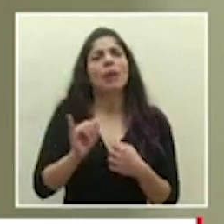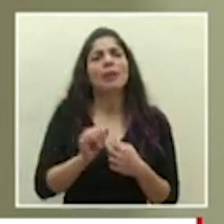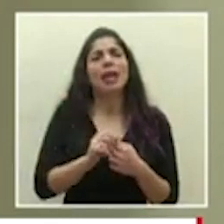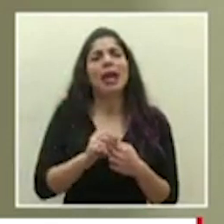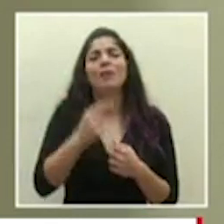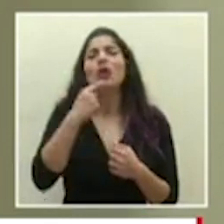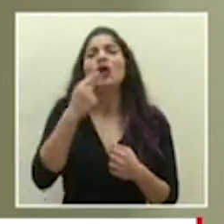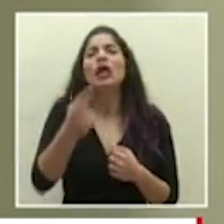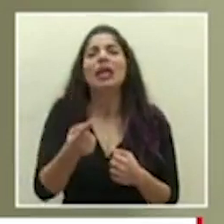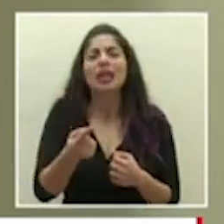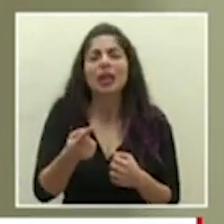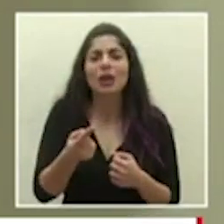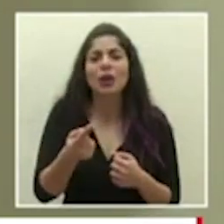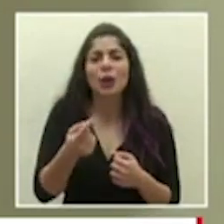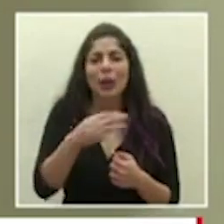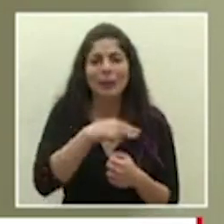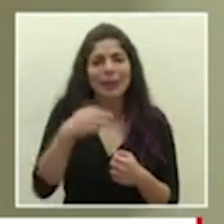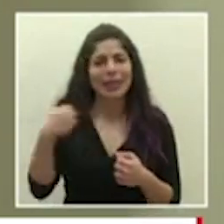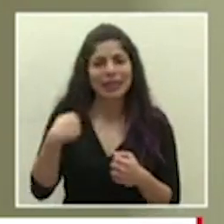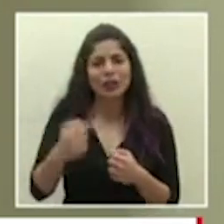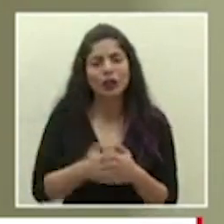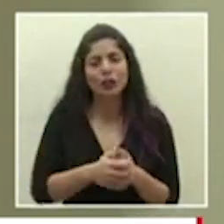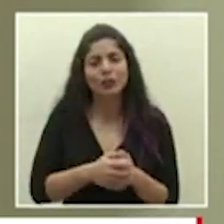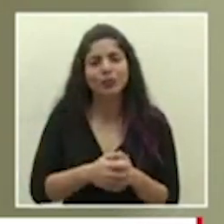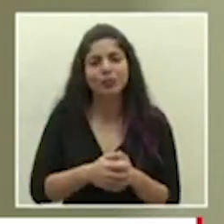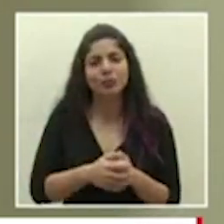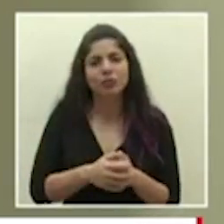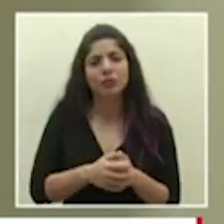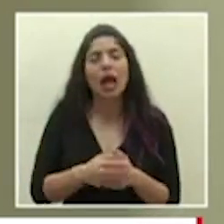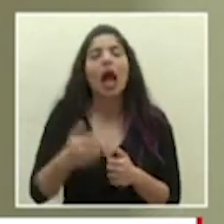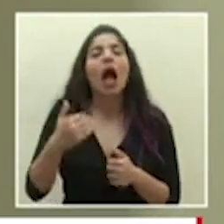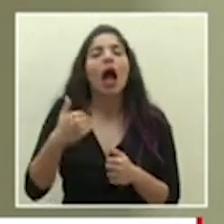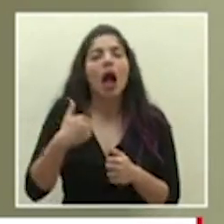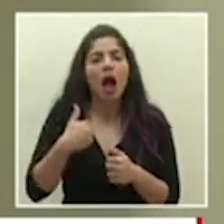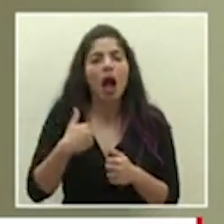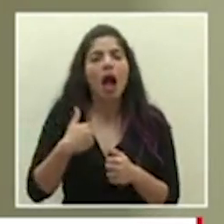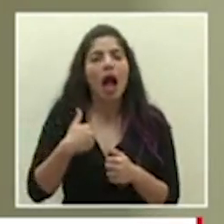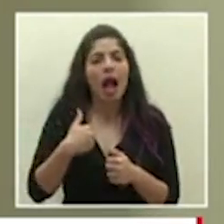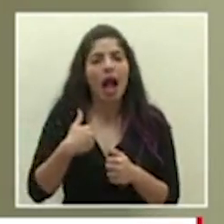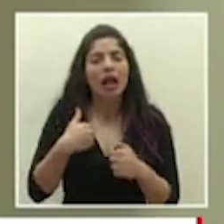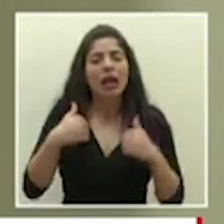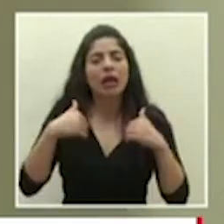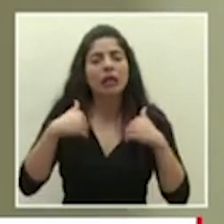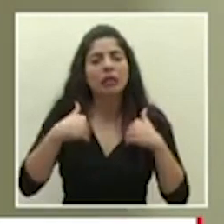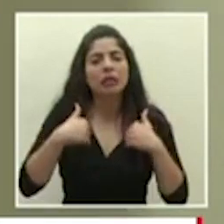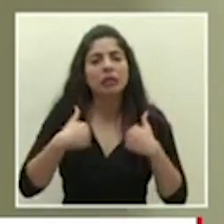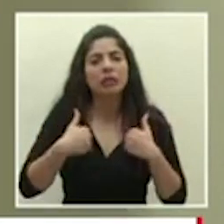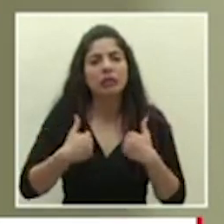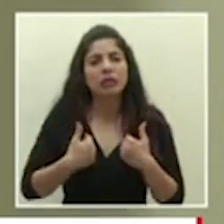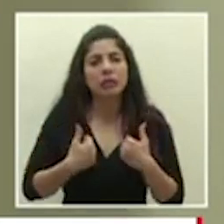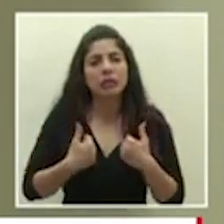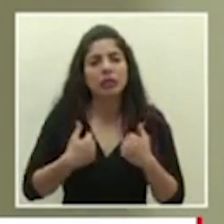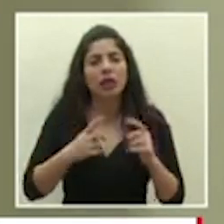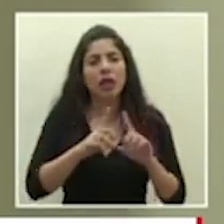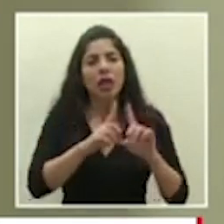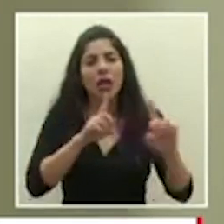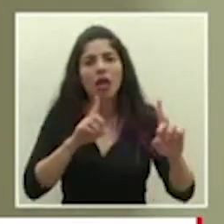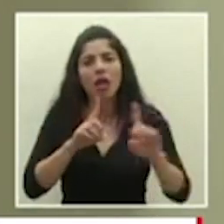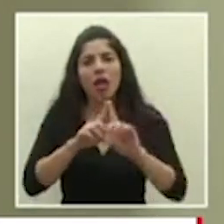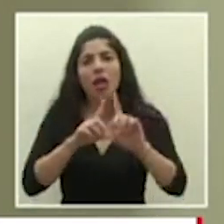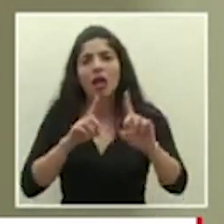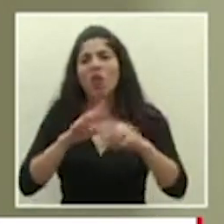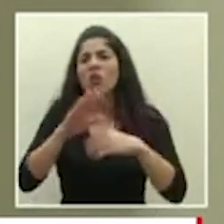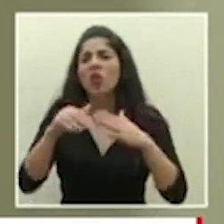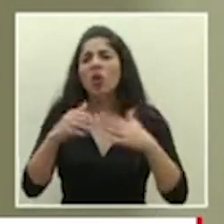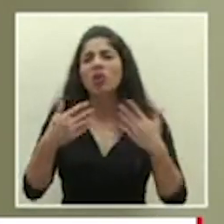mencionaba el señor ministro hay una hay una fatiga de distanciamiento social todos estamos